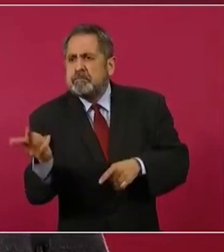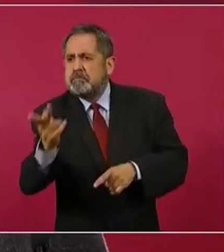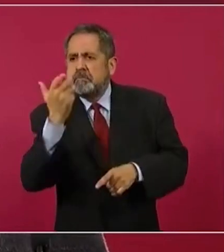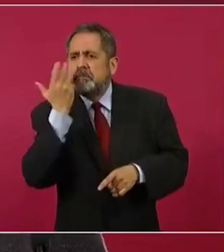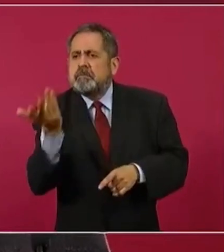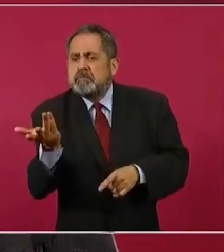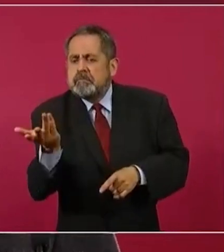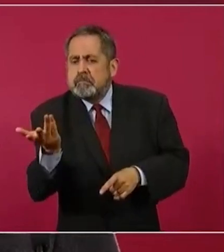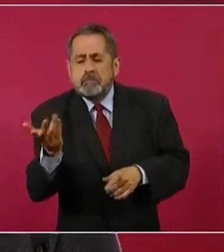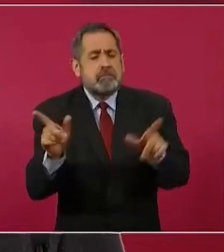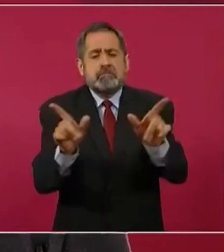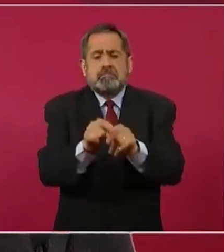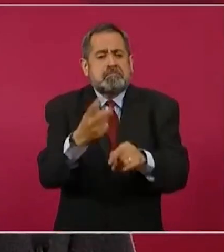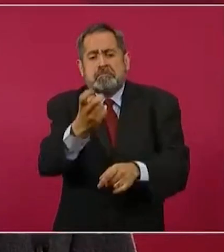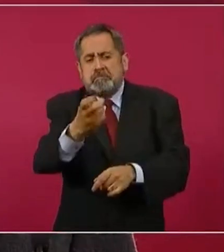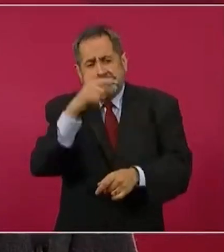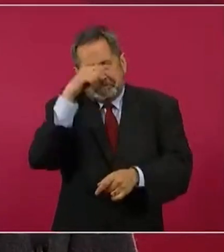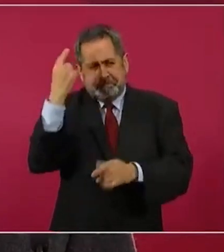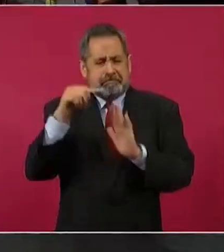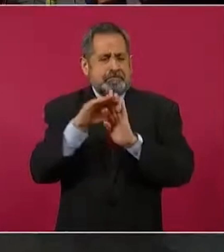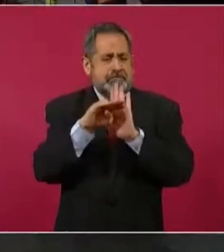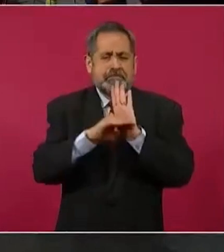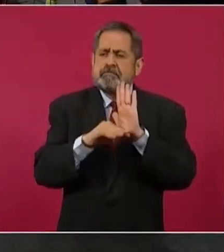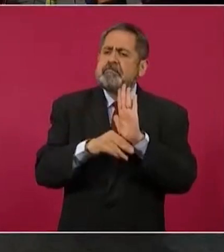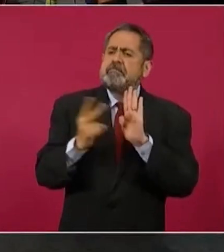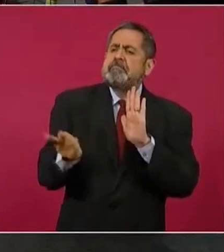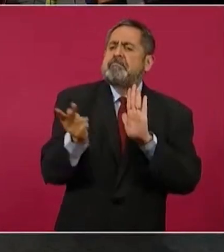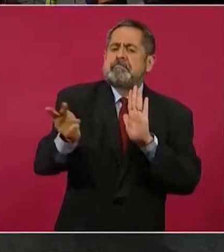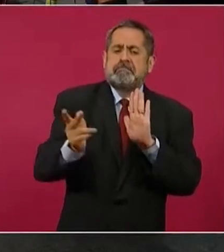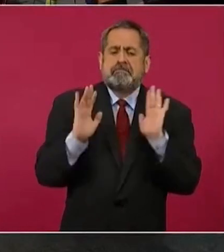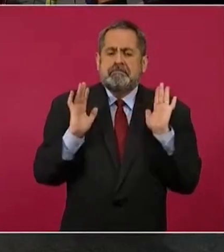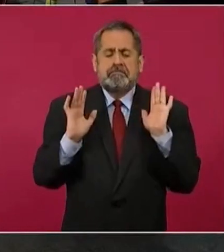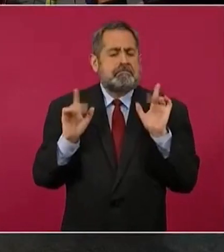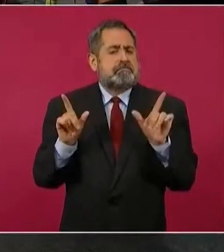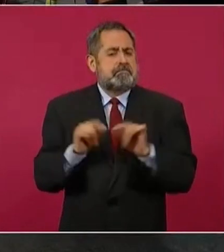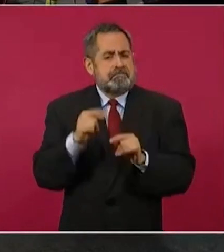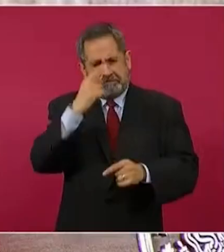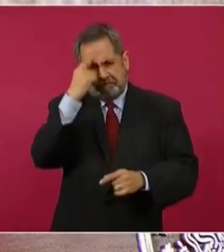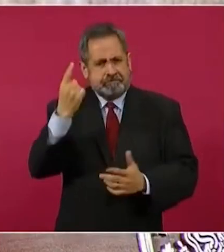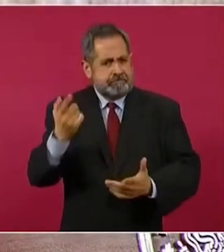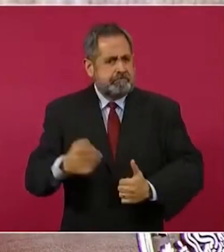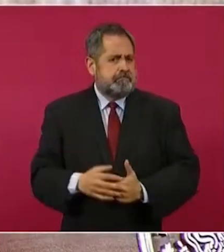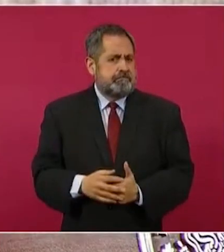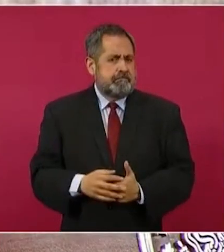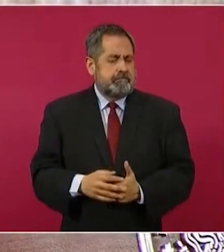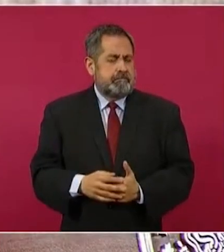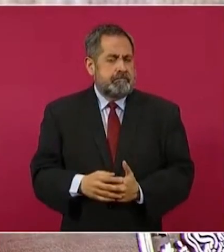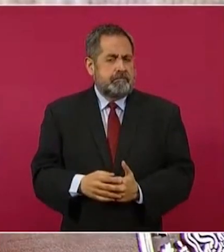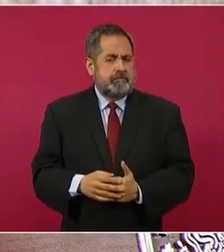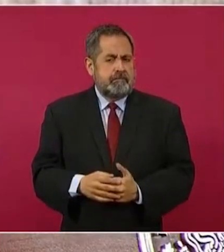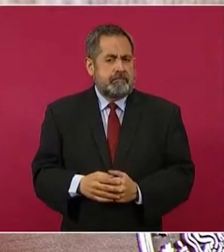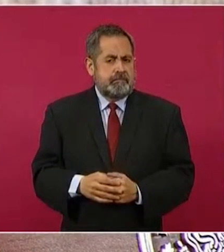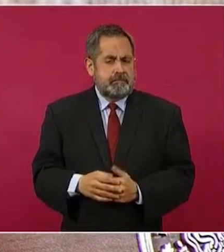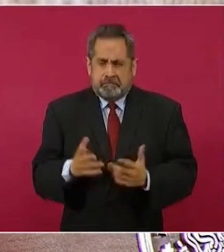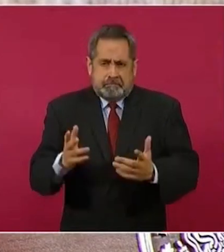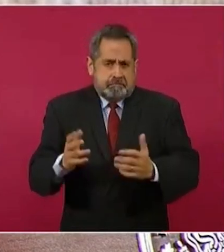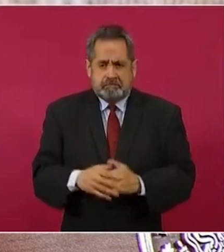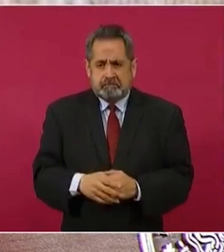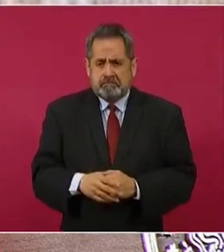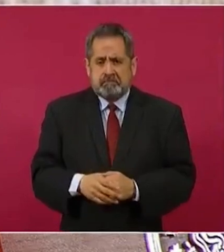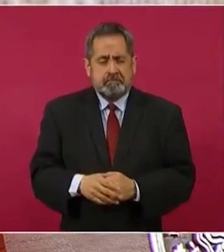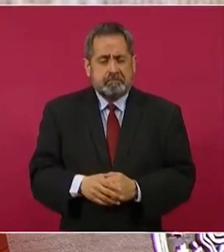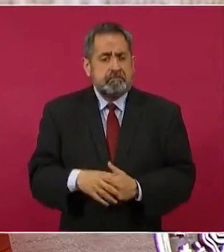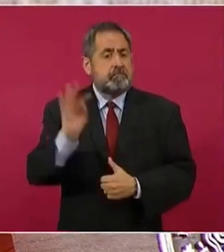Eso es todo, se dicen